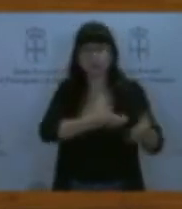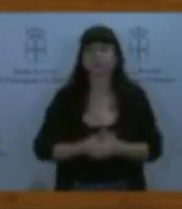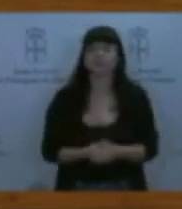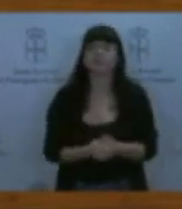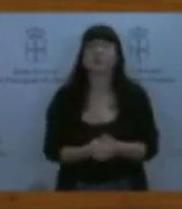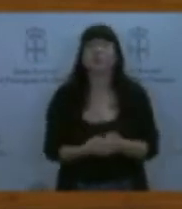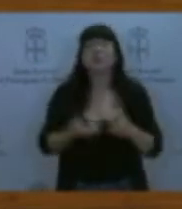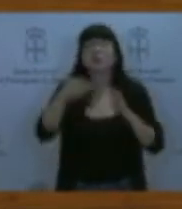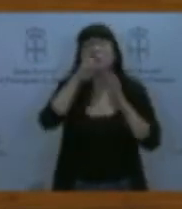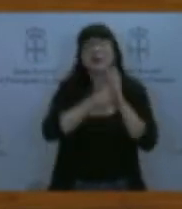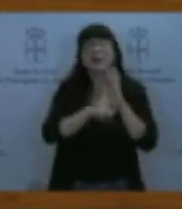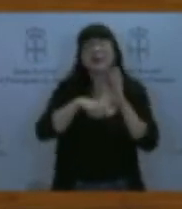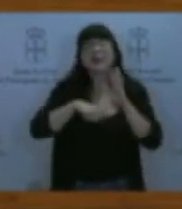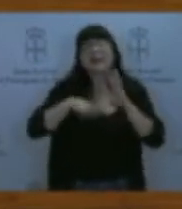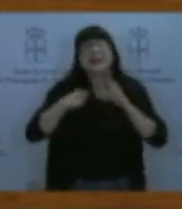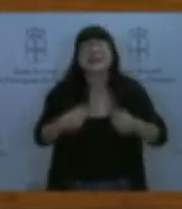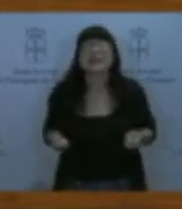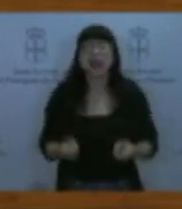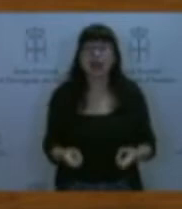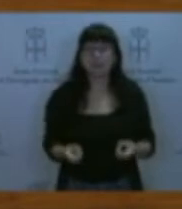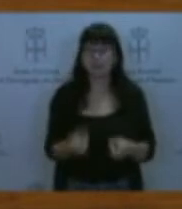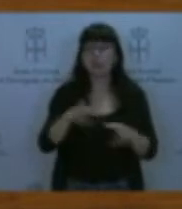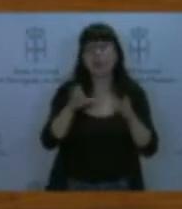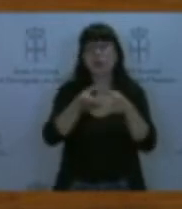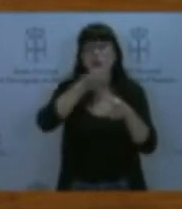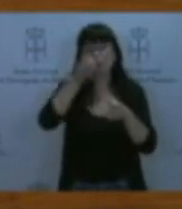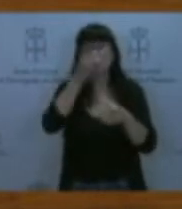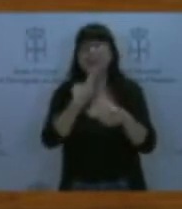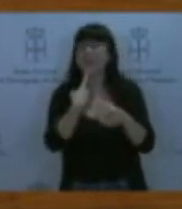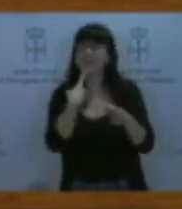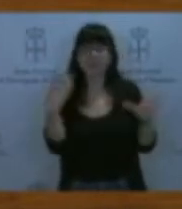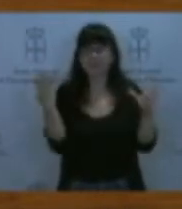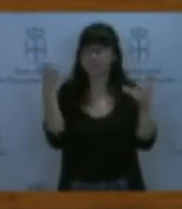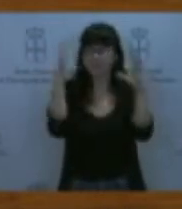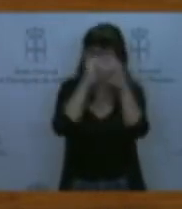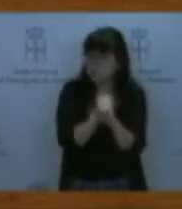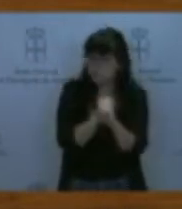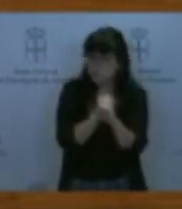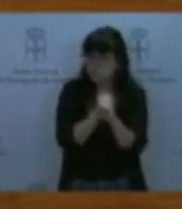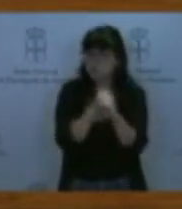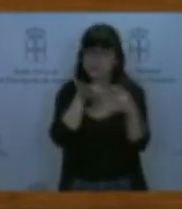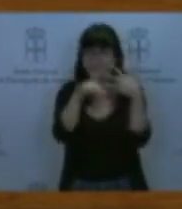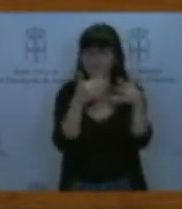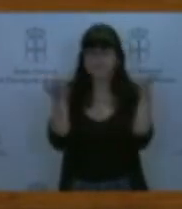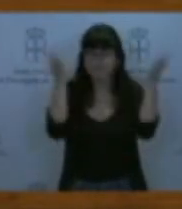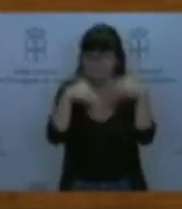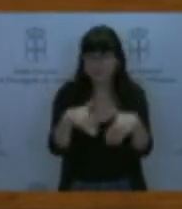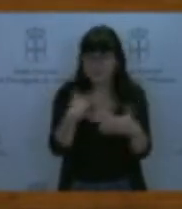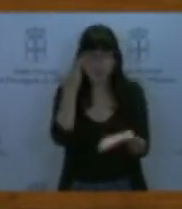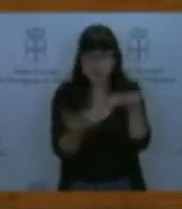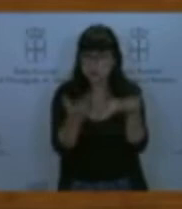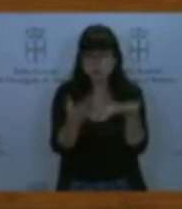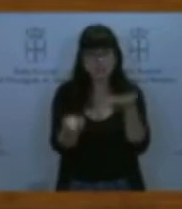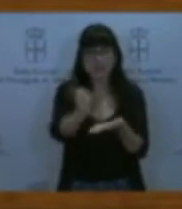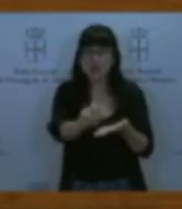Socialista dice que eres opaca, que adolece de falta de transparencia, que no es justa en su configuración y que es discutible en su aplicación